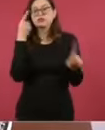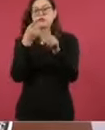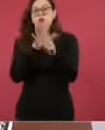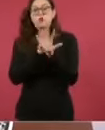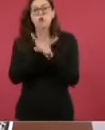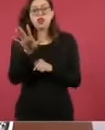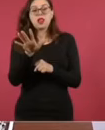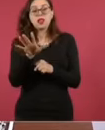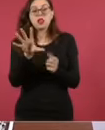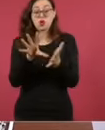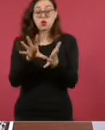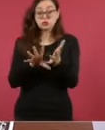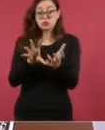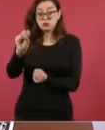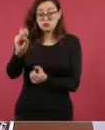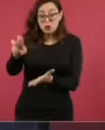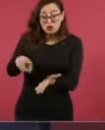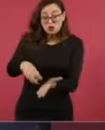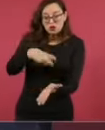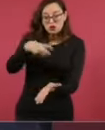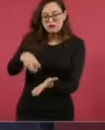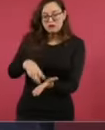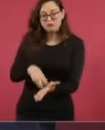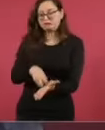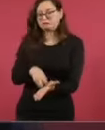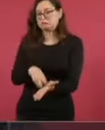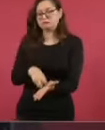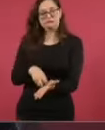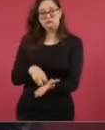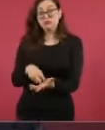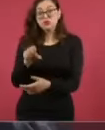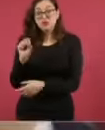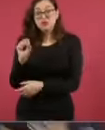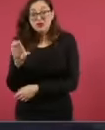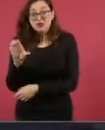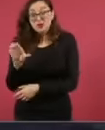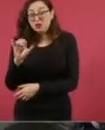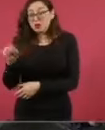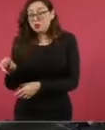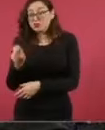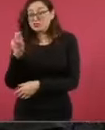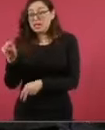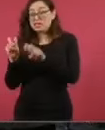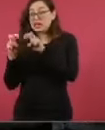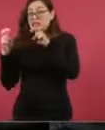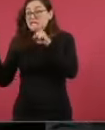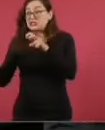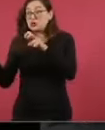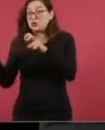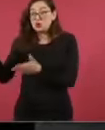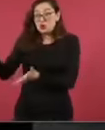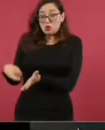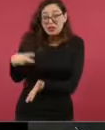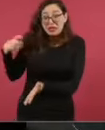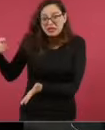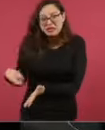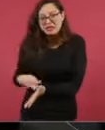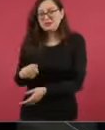que se reformara la Corte, porque pues la Corte y todo el Poder Judicial